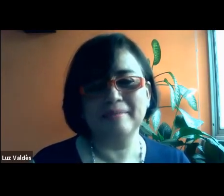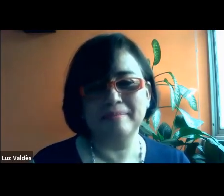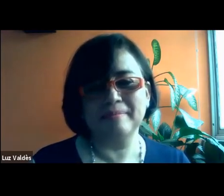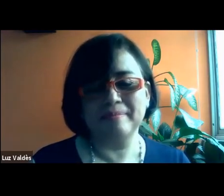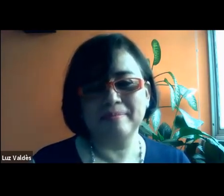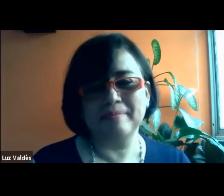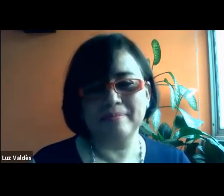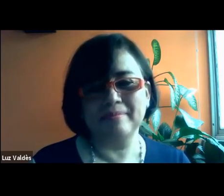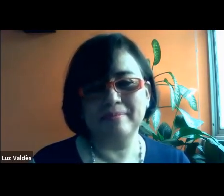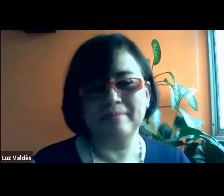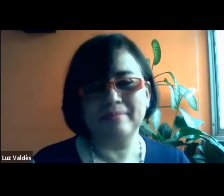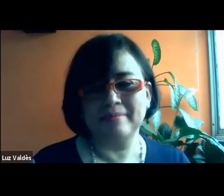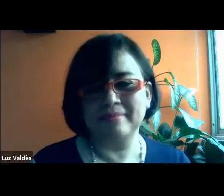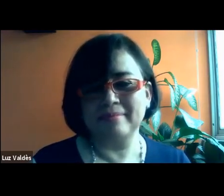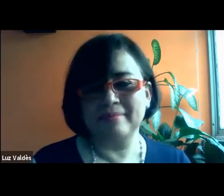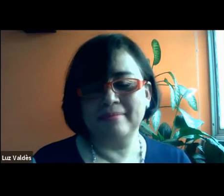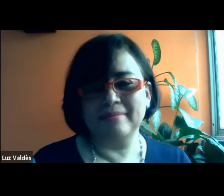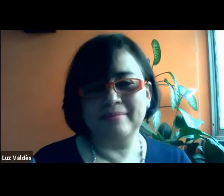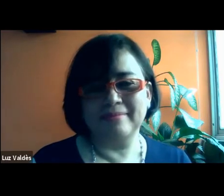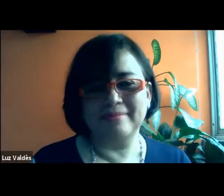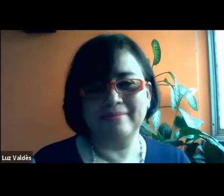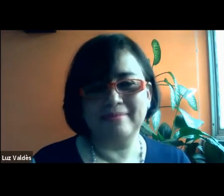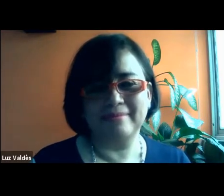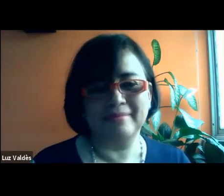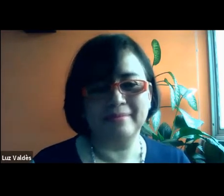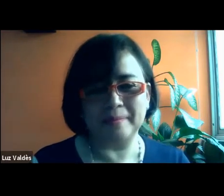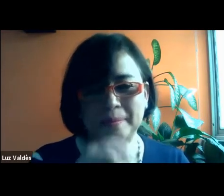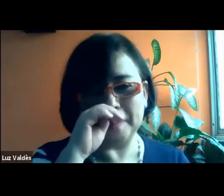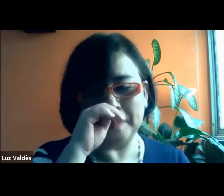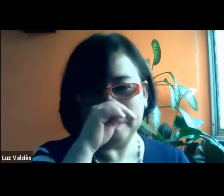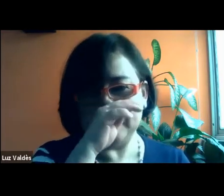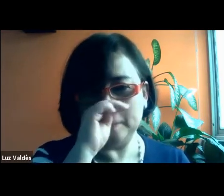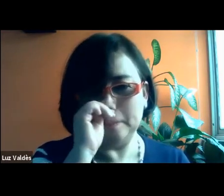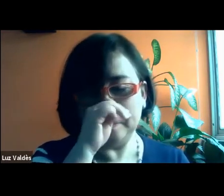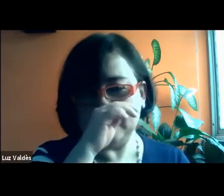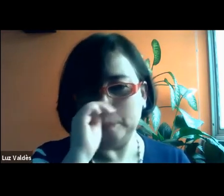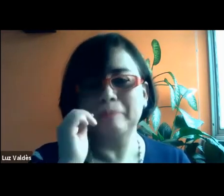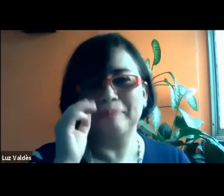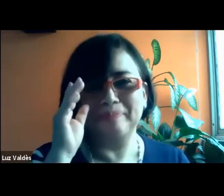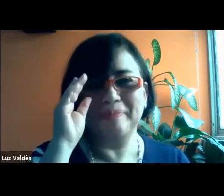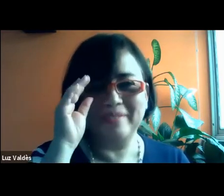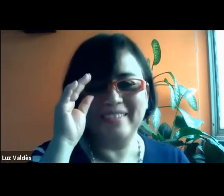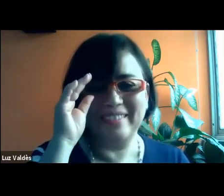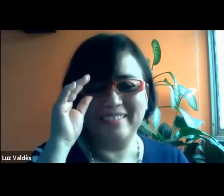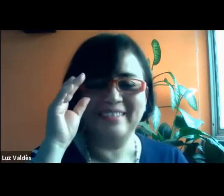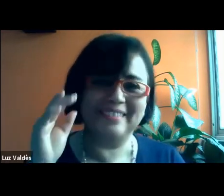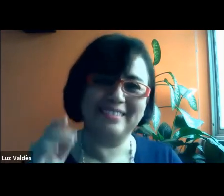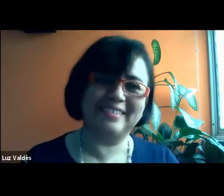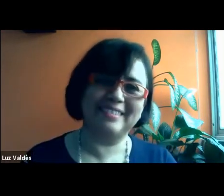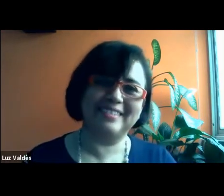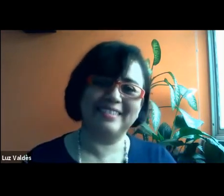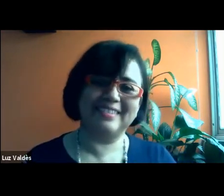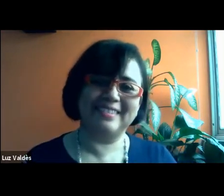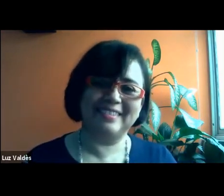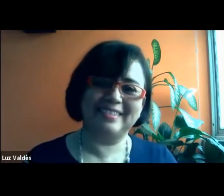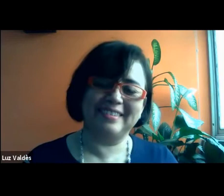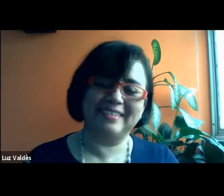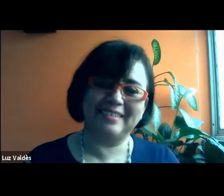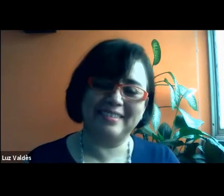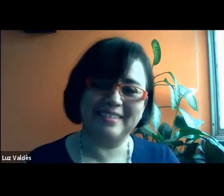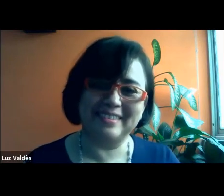Y sí, ese que fue un gran evento, muy padre. Perfecto. Pues, pues,